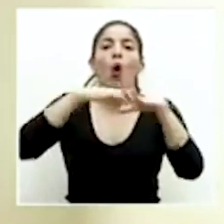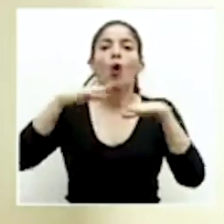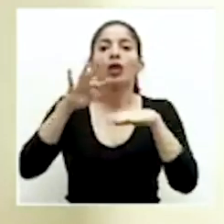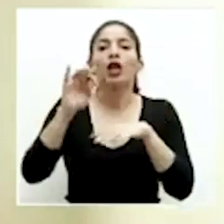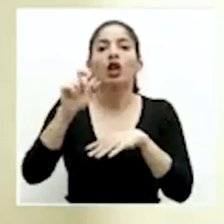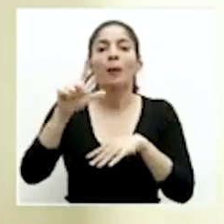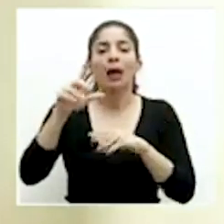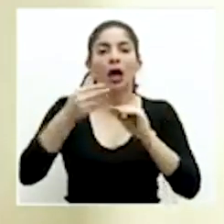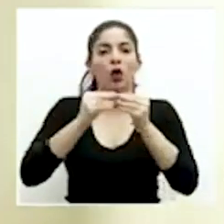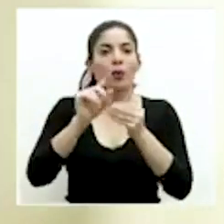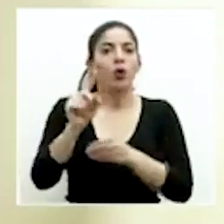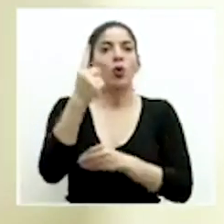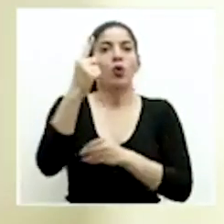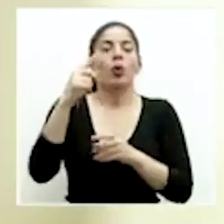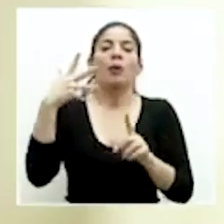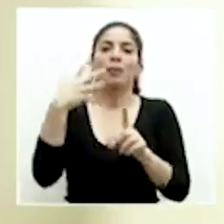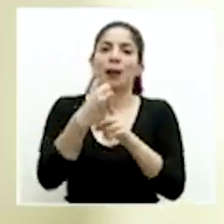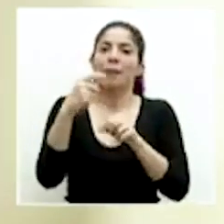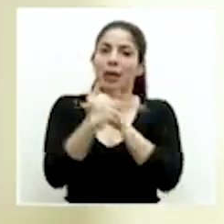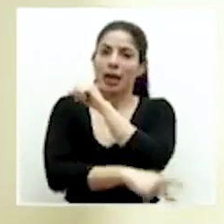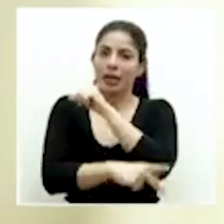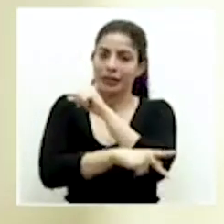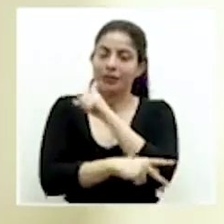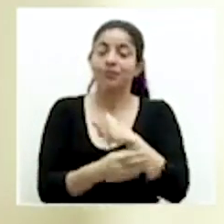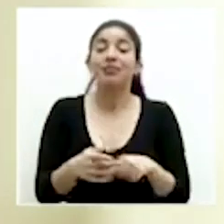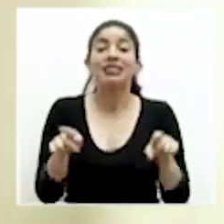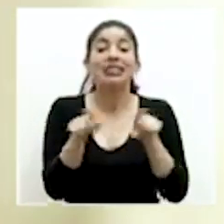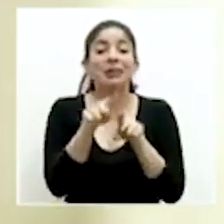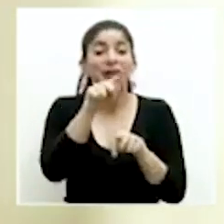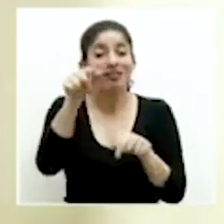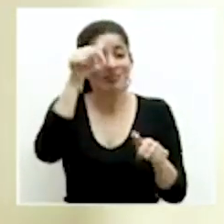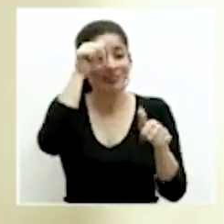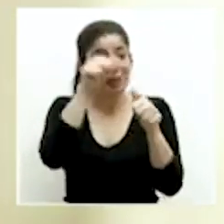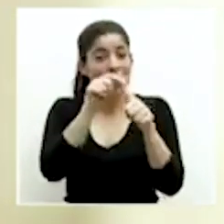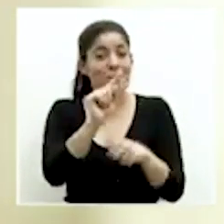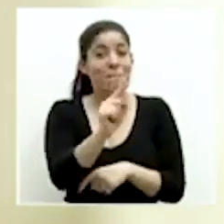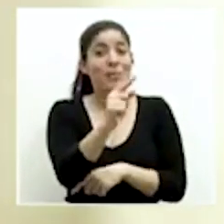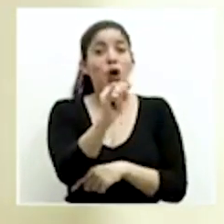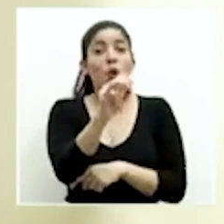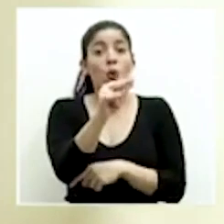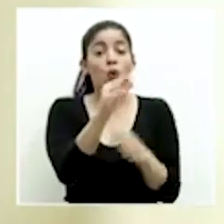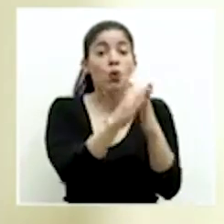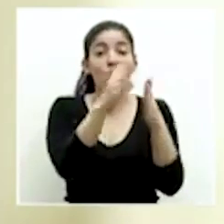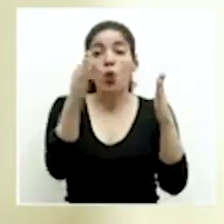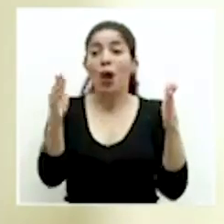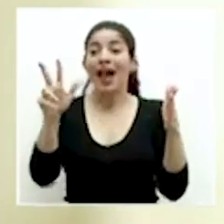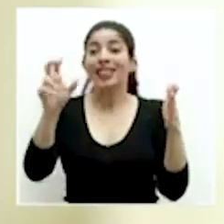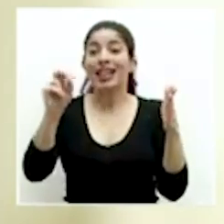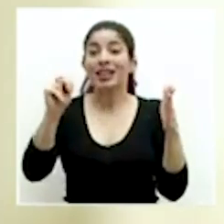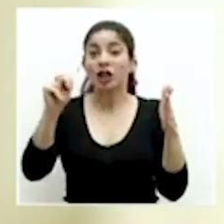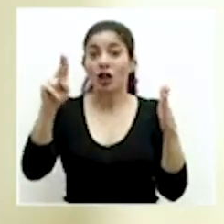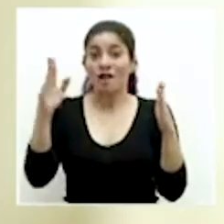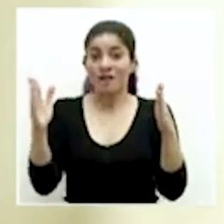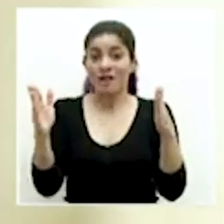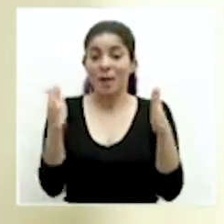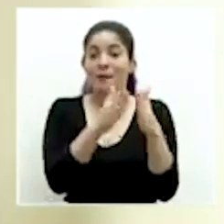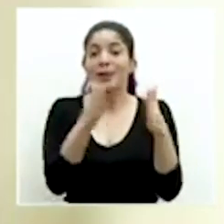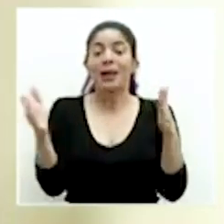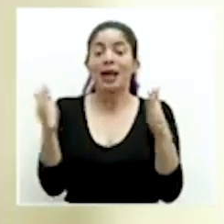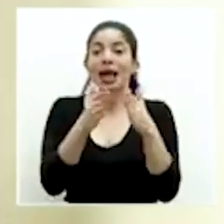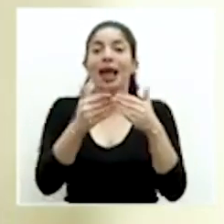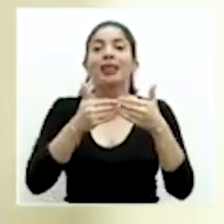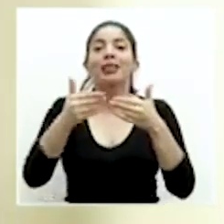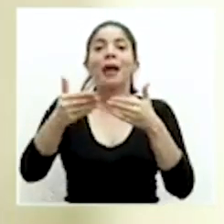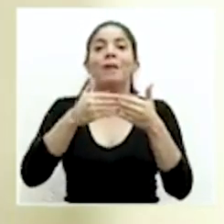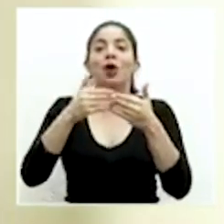y comience la afectación a nuestro país. También tenemos que recordar que a partir del primero de junio y hasta el 30 de noviembre es la temporada